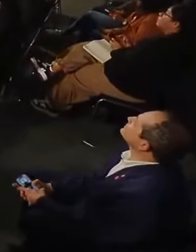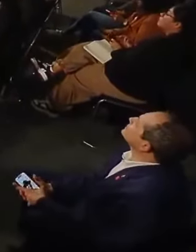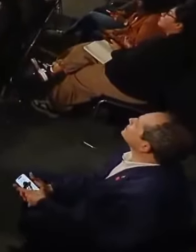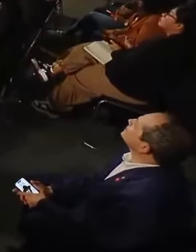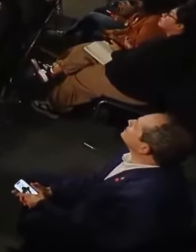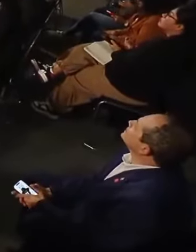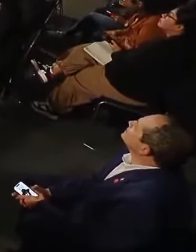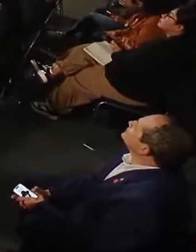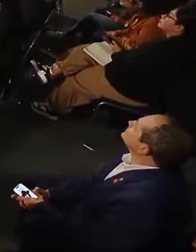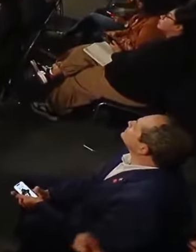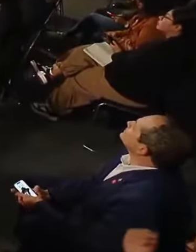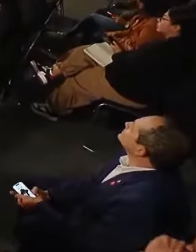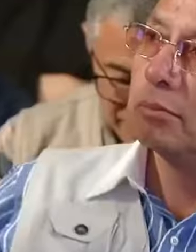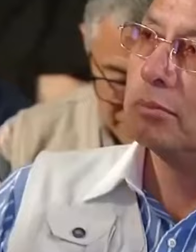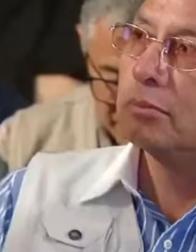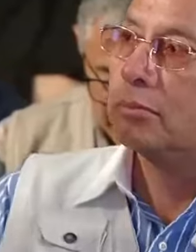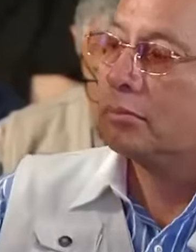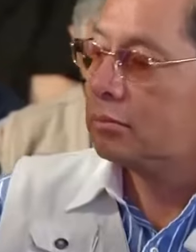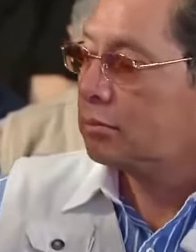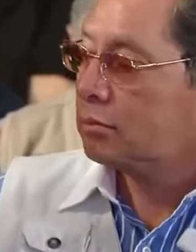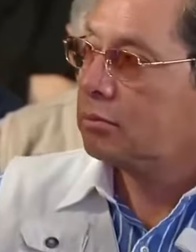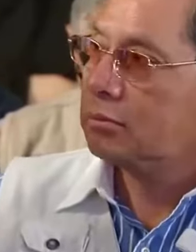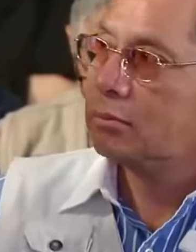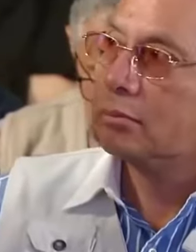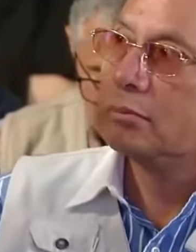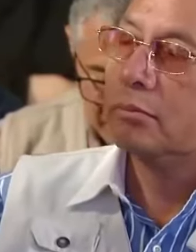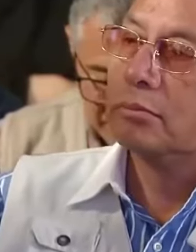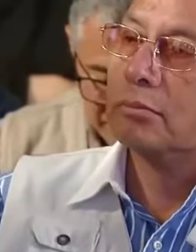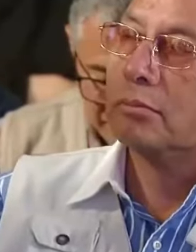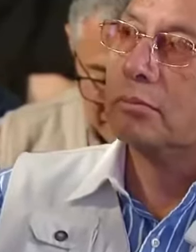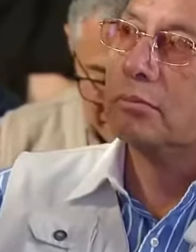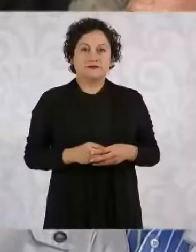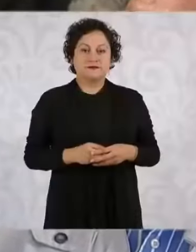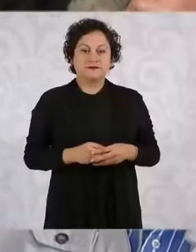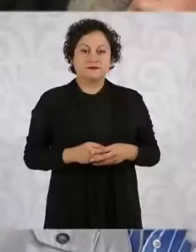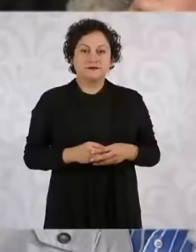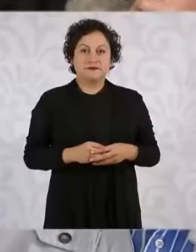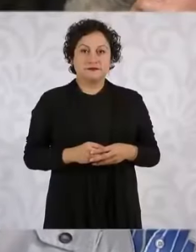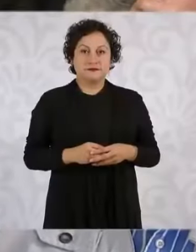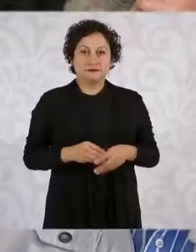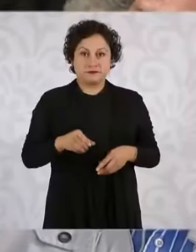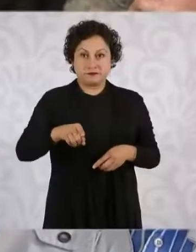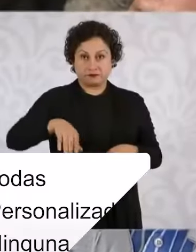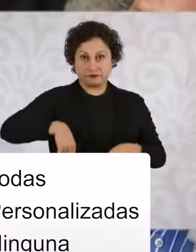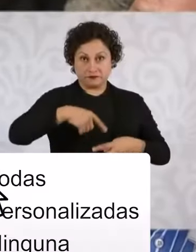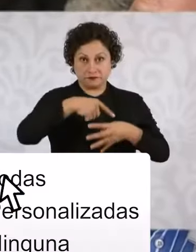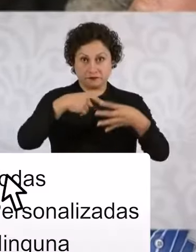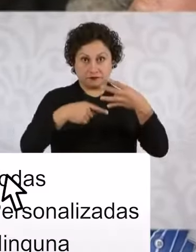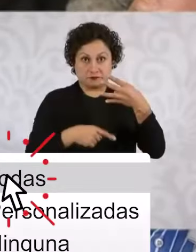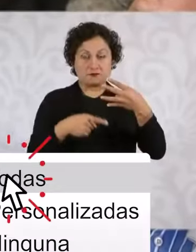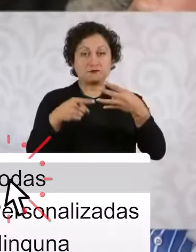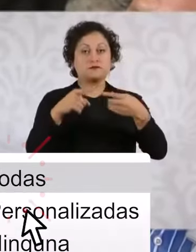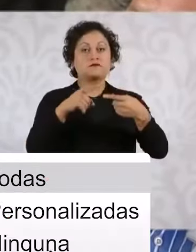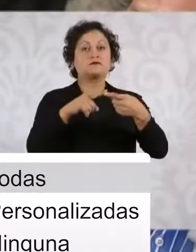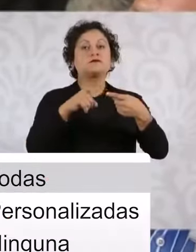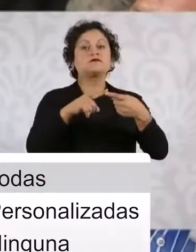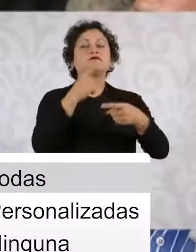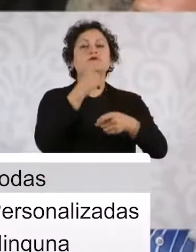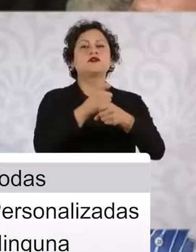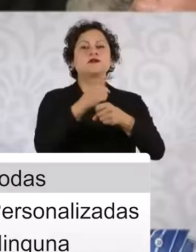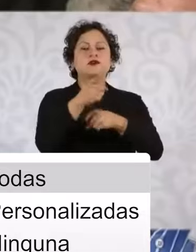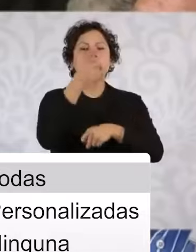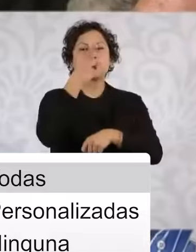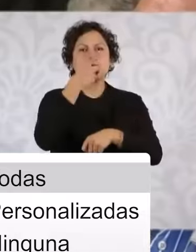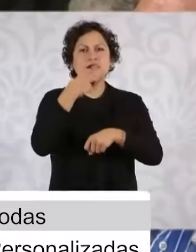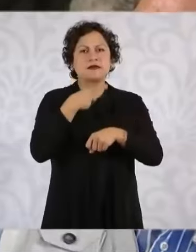Sobre seguridad, sobre los cuatro temas que menciona, el primero que plantea es atender las causas. Si nos podrían